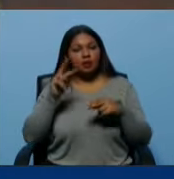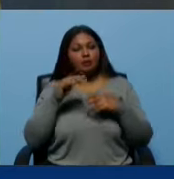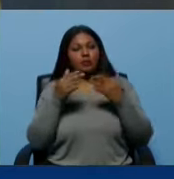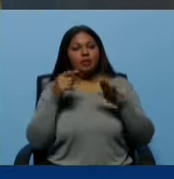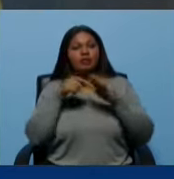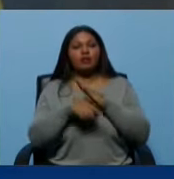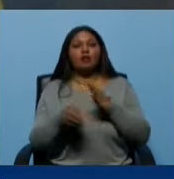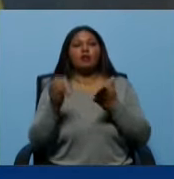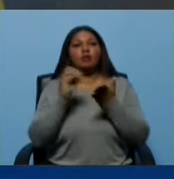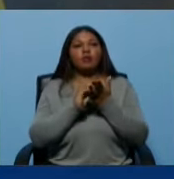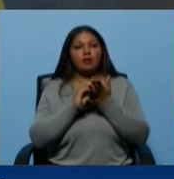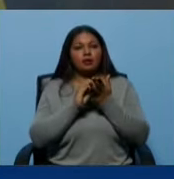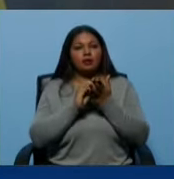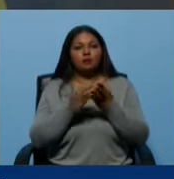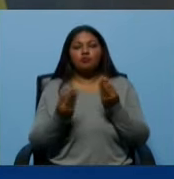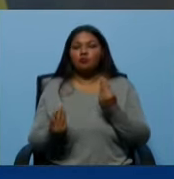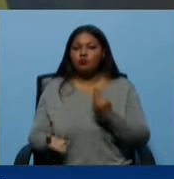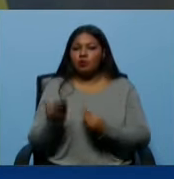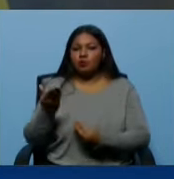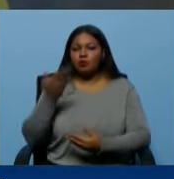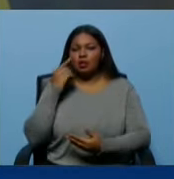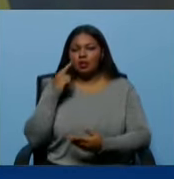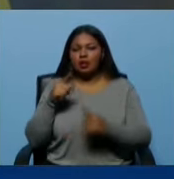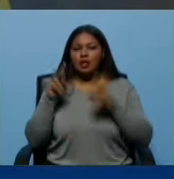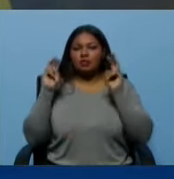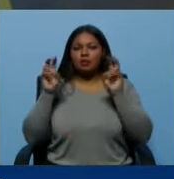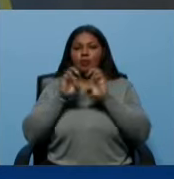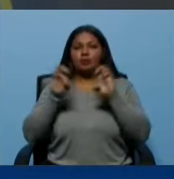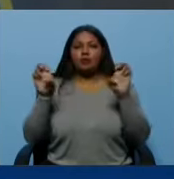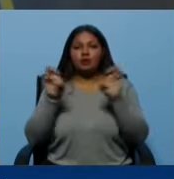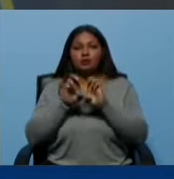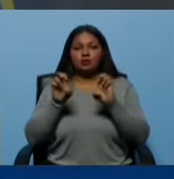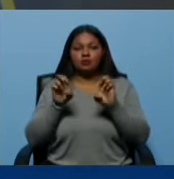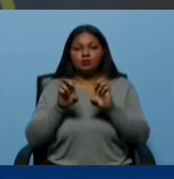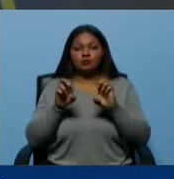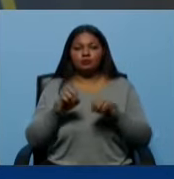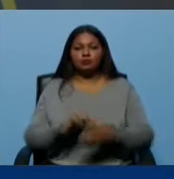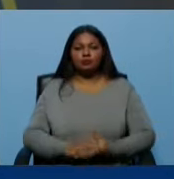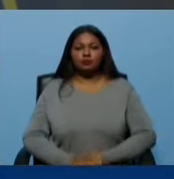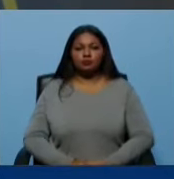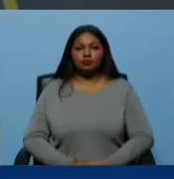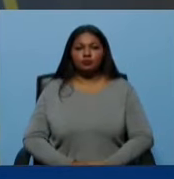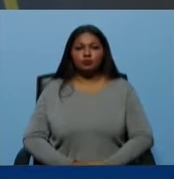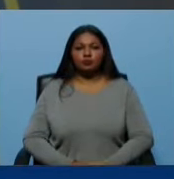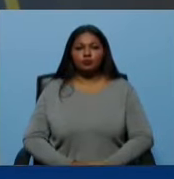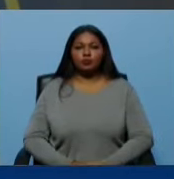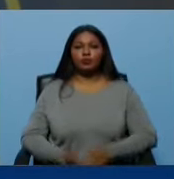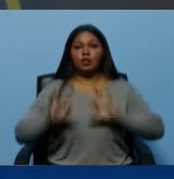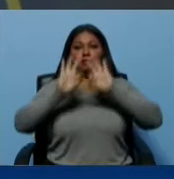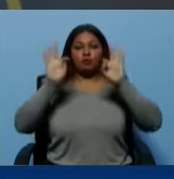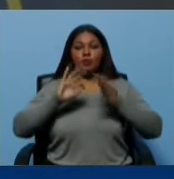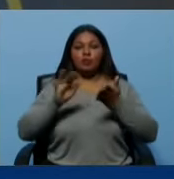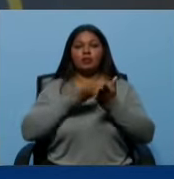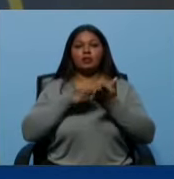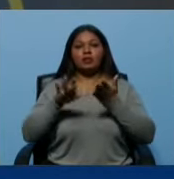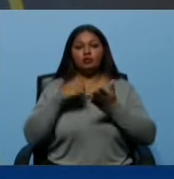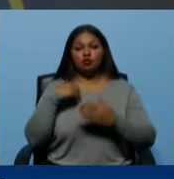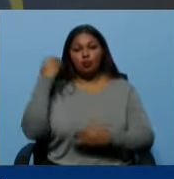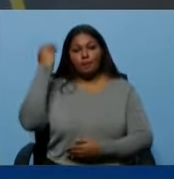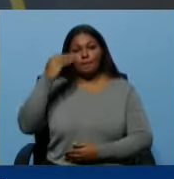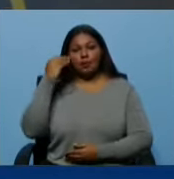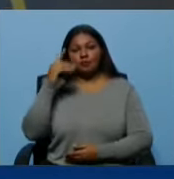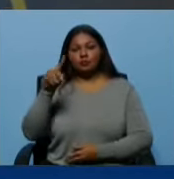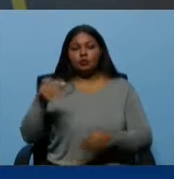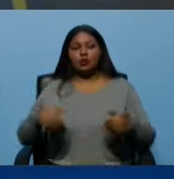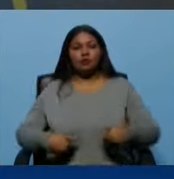entra otra etapa, Michelle, que es muy importante, que es el tema de la educación en materia de medios digitales. Yo creo que esto es un